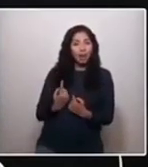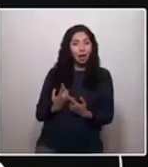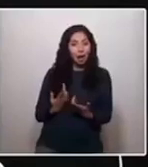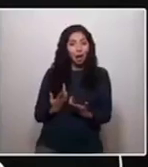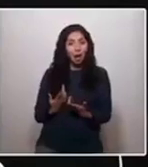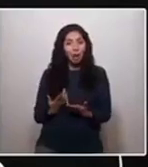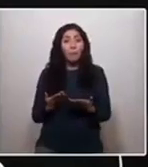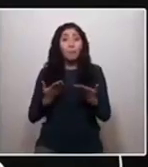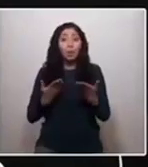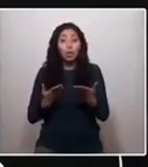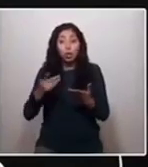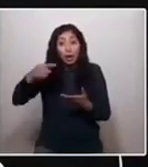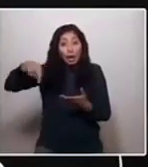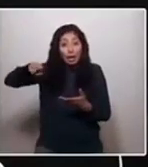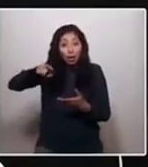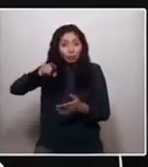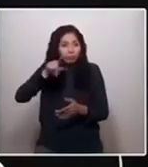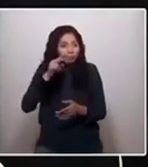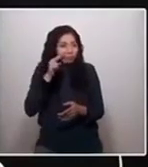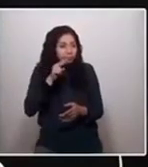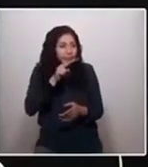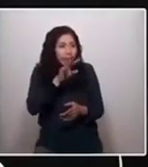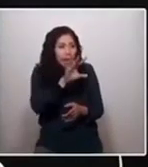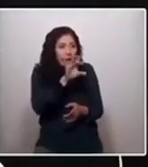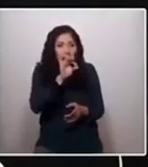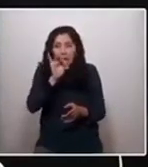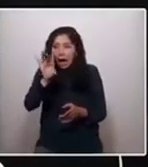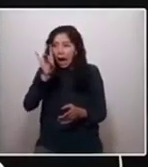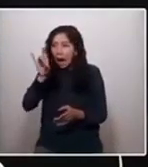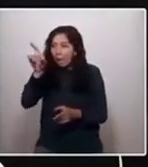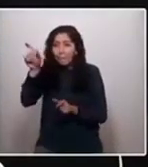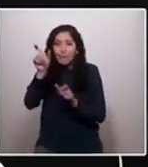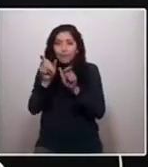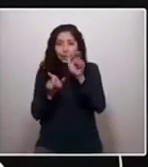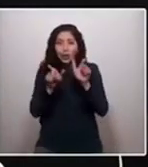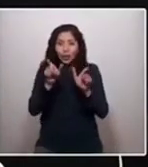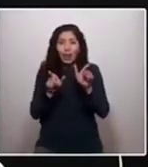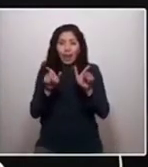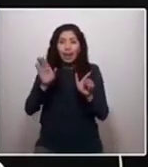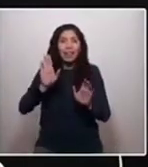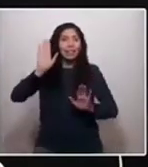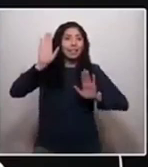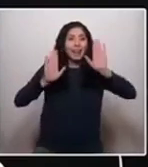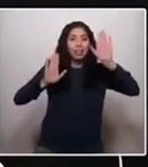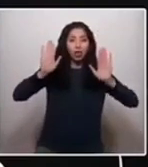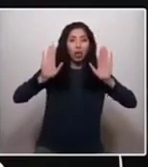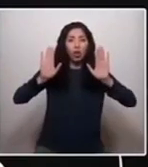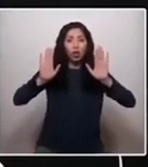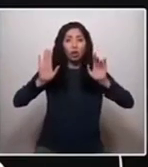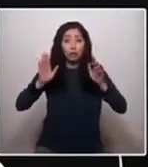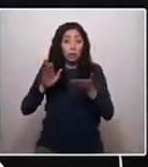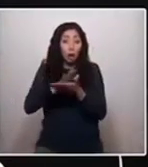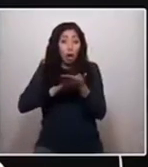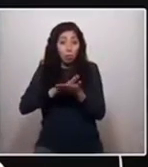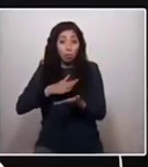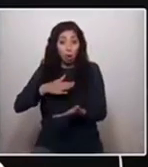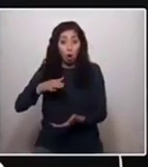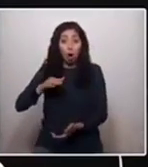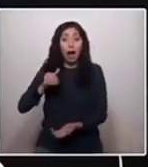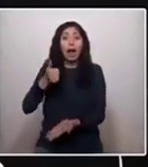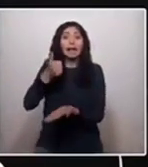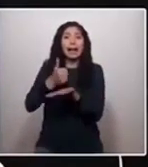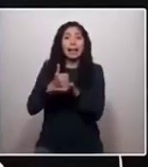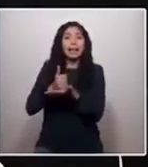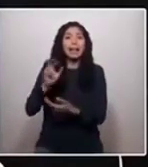eligen candidatos que no cuestionen el oligopolio mediático. Y es por eso que mi estimado amigo, el alcalde de Recoleta, sufrió